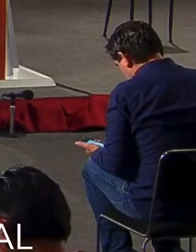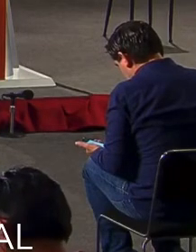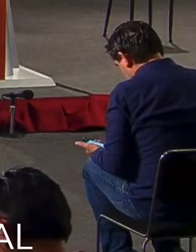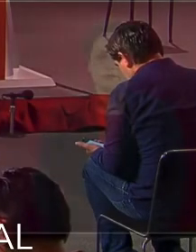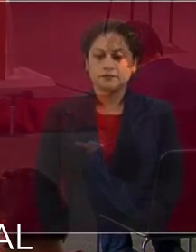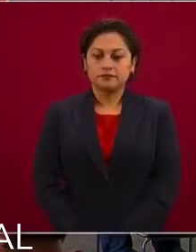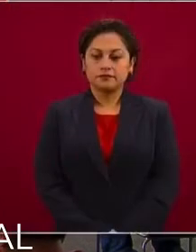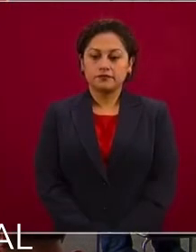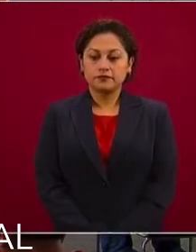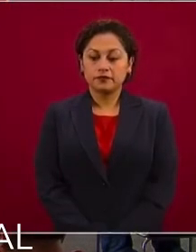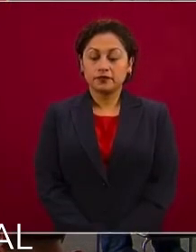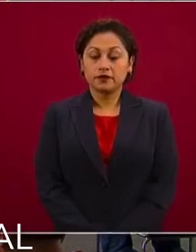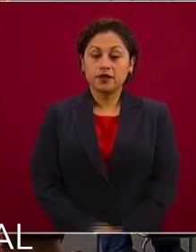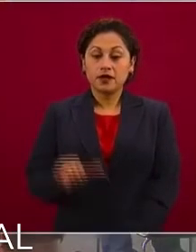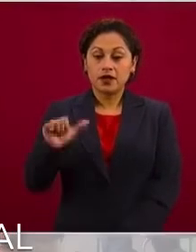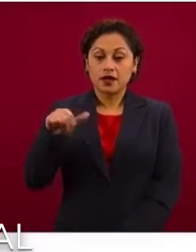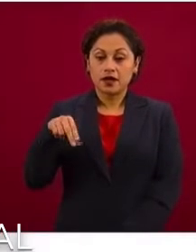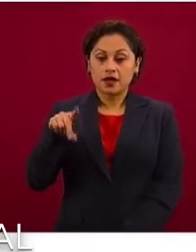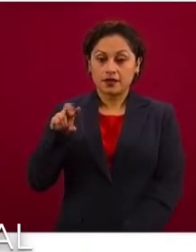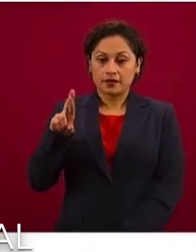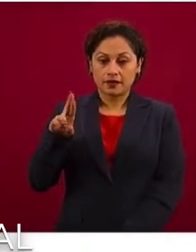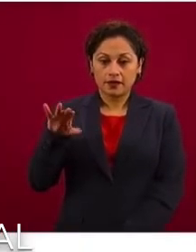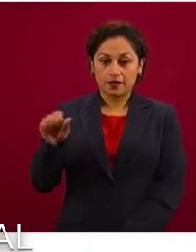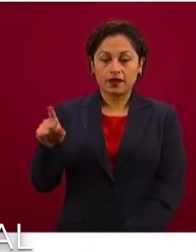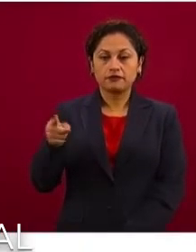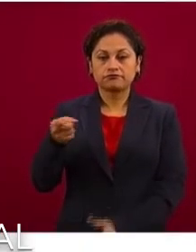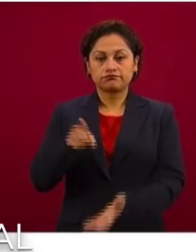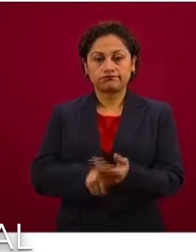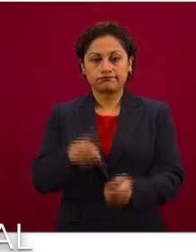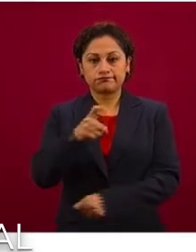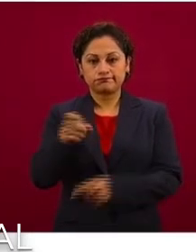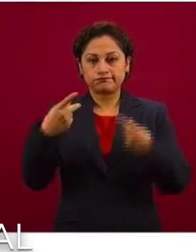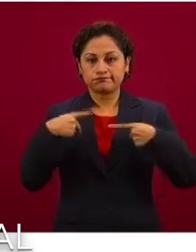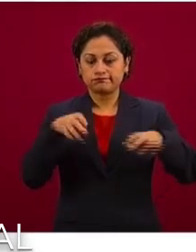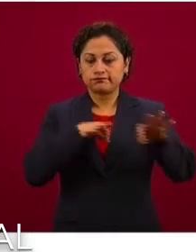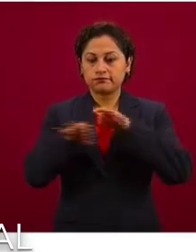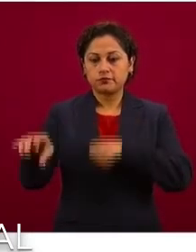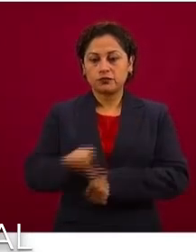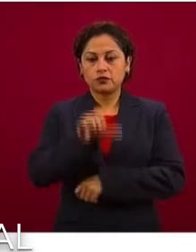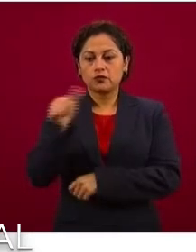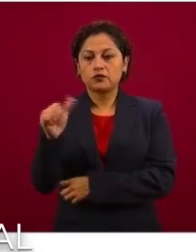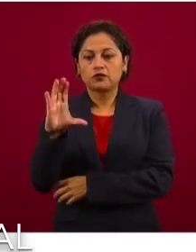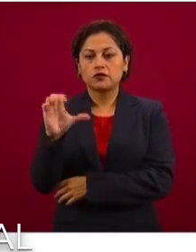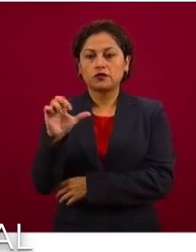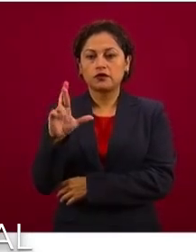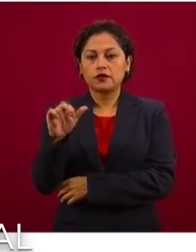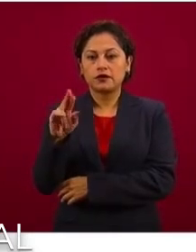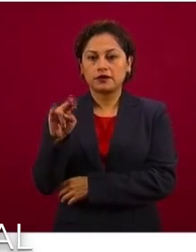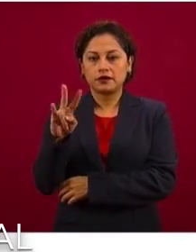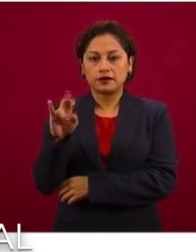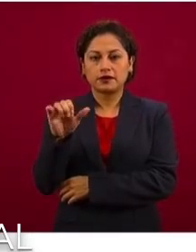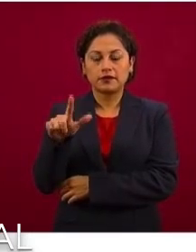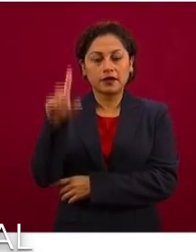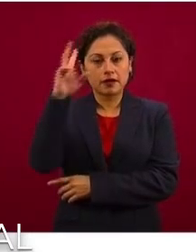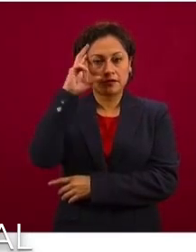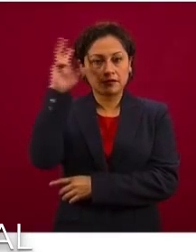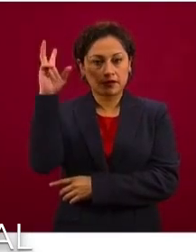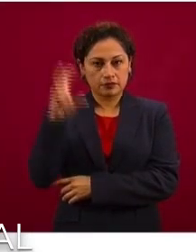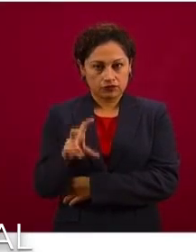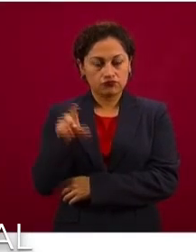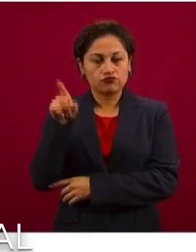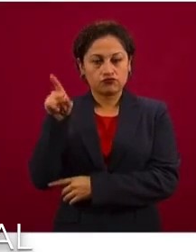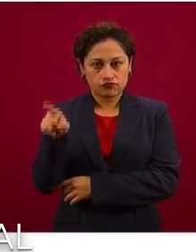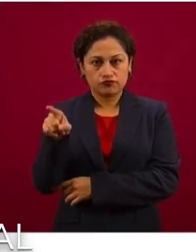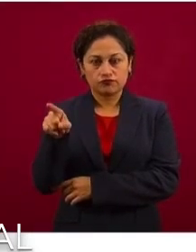con más de cien trabajadores. Está el caso de Carnival en Pachuca, Hidalgo, se